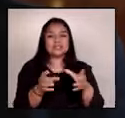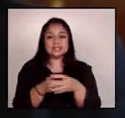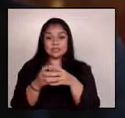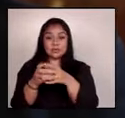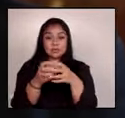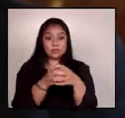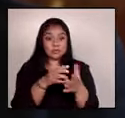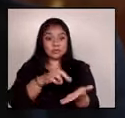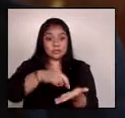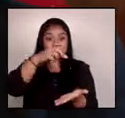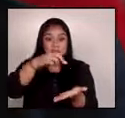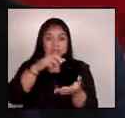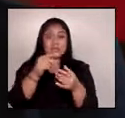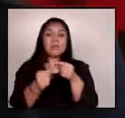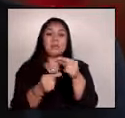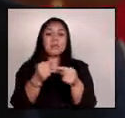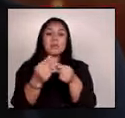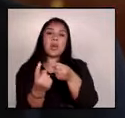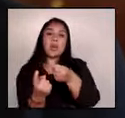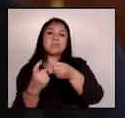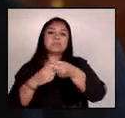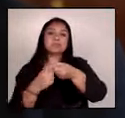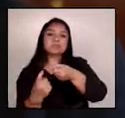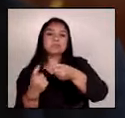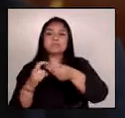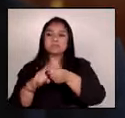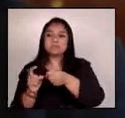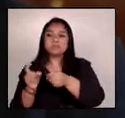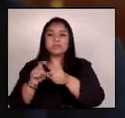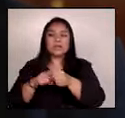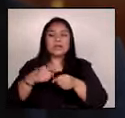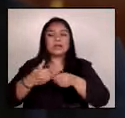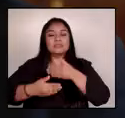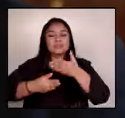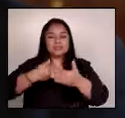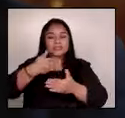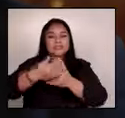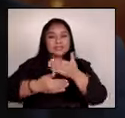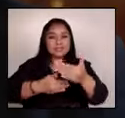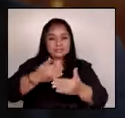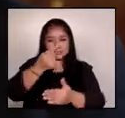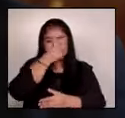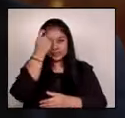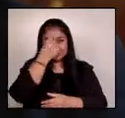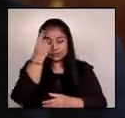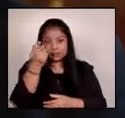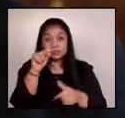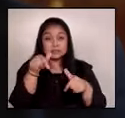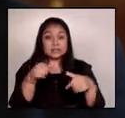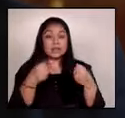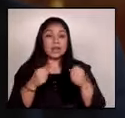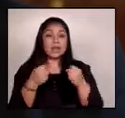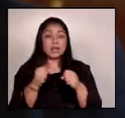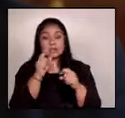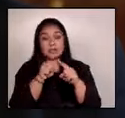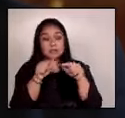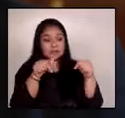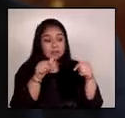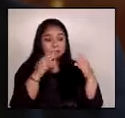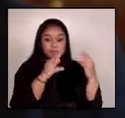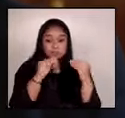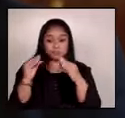que se irán incorporando gradualmente en los procesos de trabajo que en el marco de este diálogo